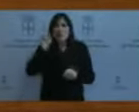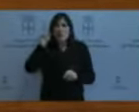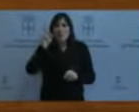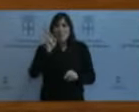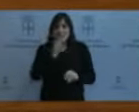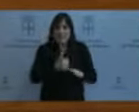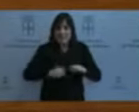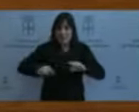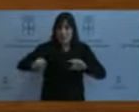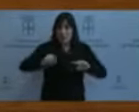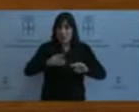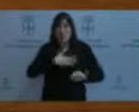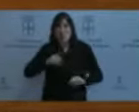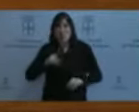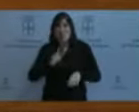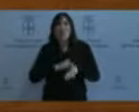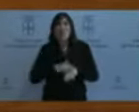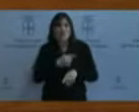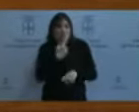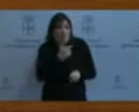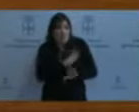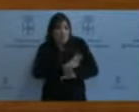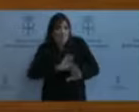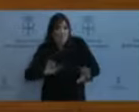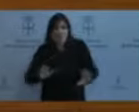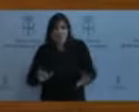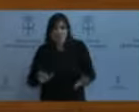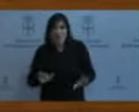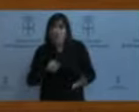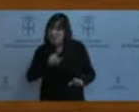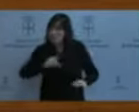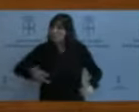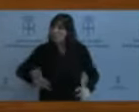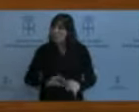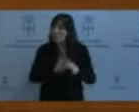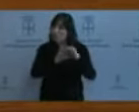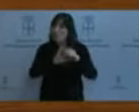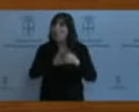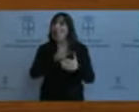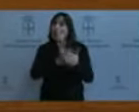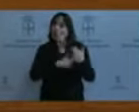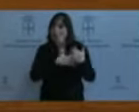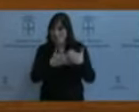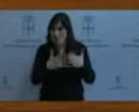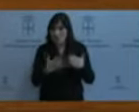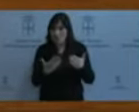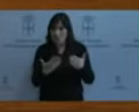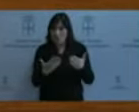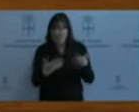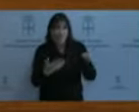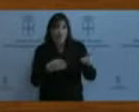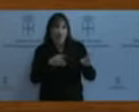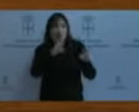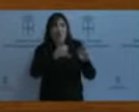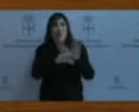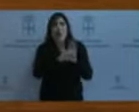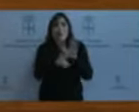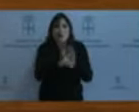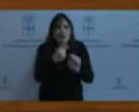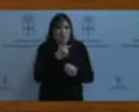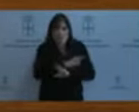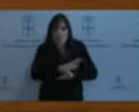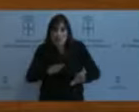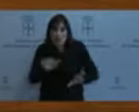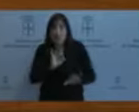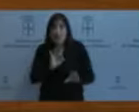Que sí, mire, esto tiene que ver mucho con el horario lectivo. No le he escuchado nada hablar de currículos. No le he escuchado nada en los últimos dos años a